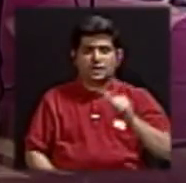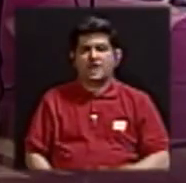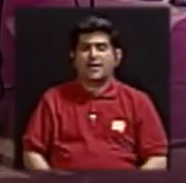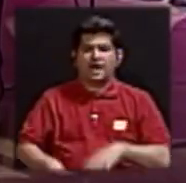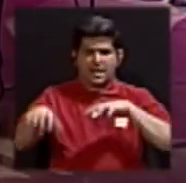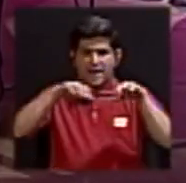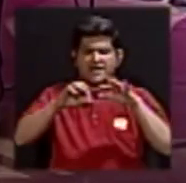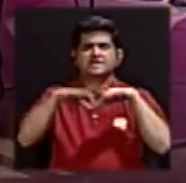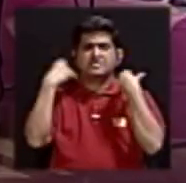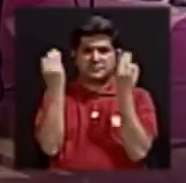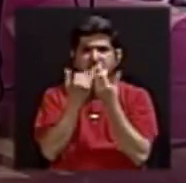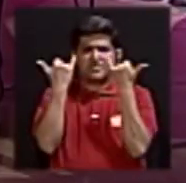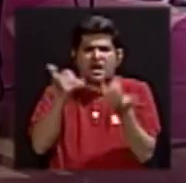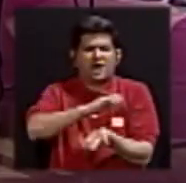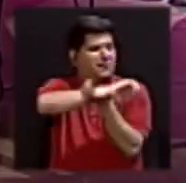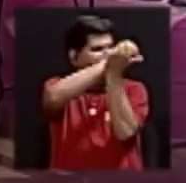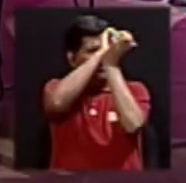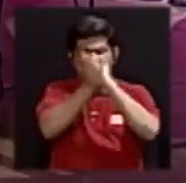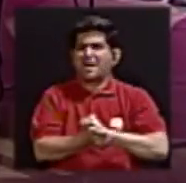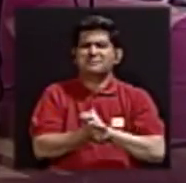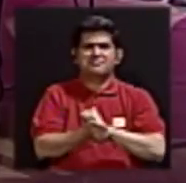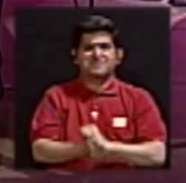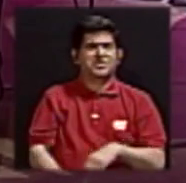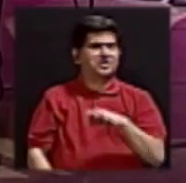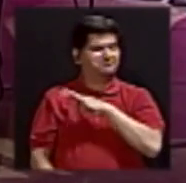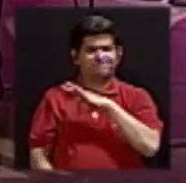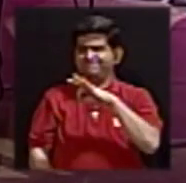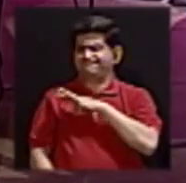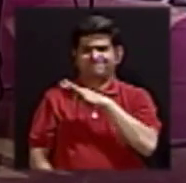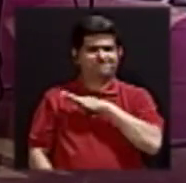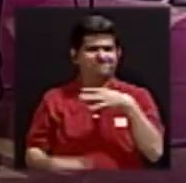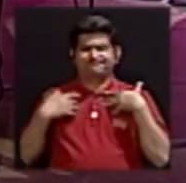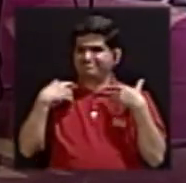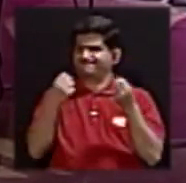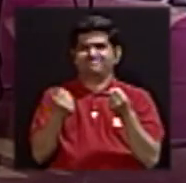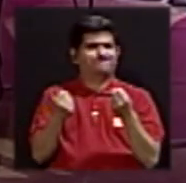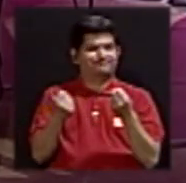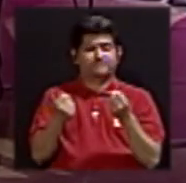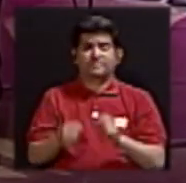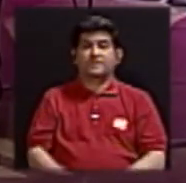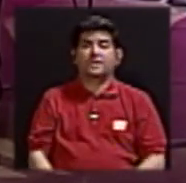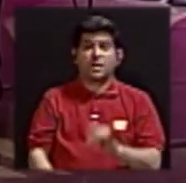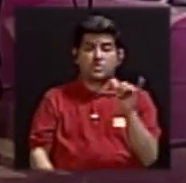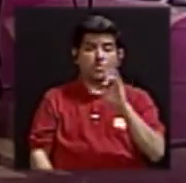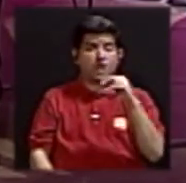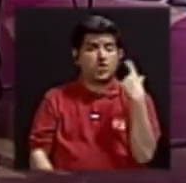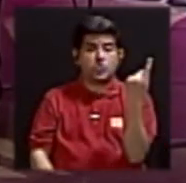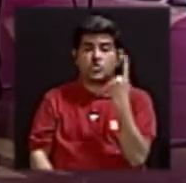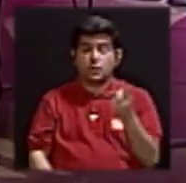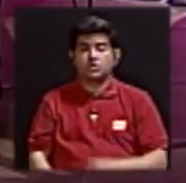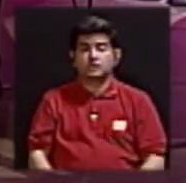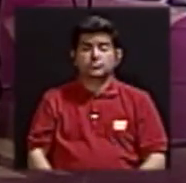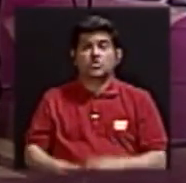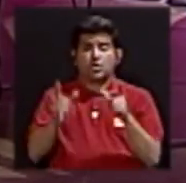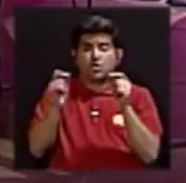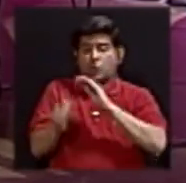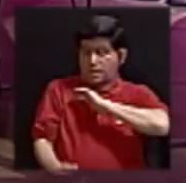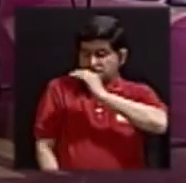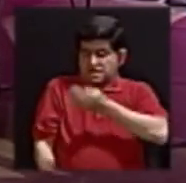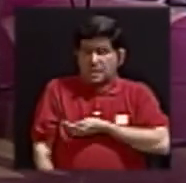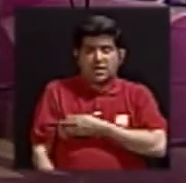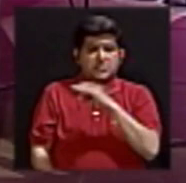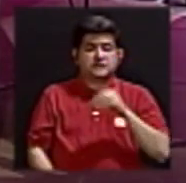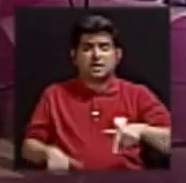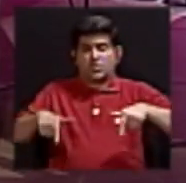¿verdad? Hoy día hay un cambio, ha habido un cambio que no favorece nuestra salud. Porque también no es solamente el cáncer de mama o el